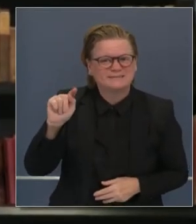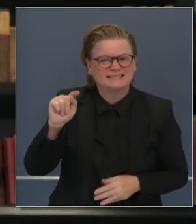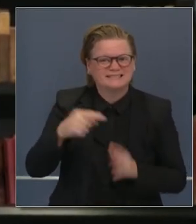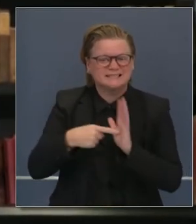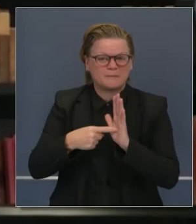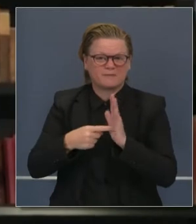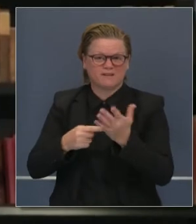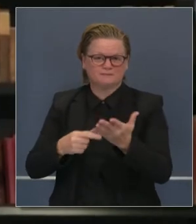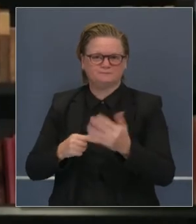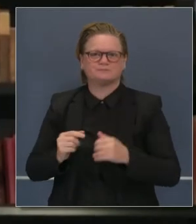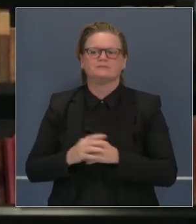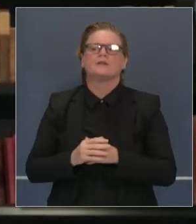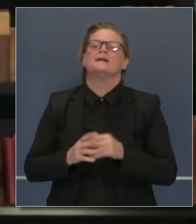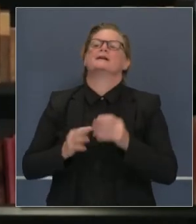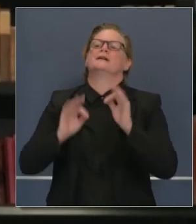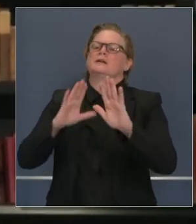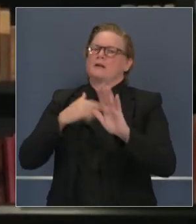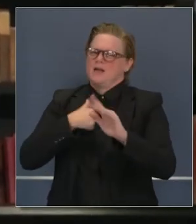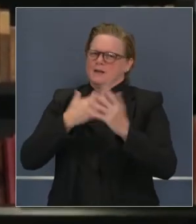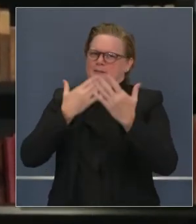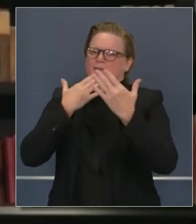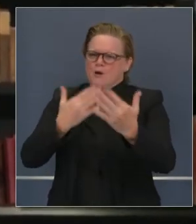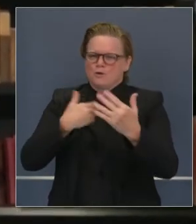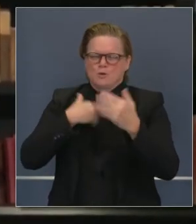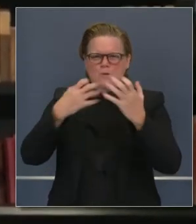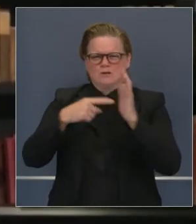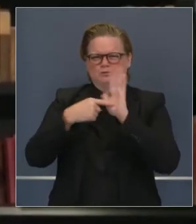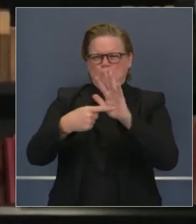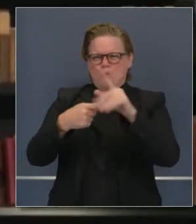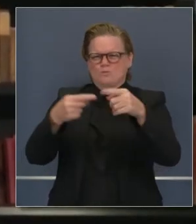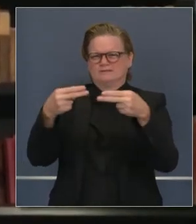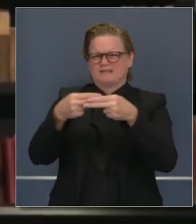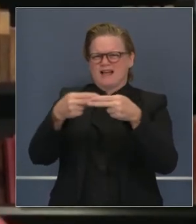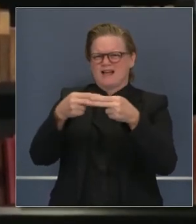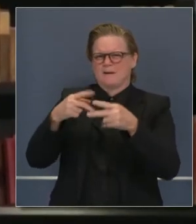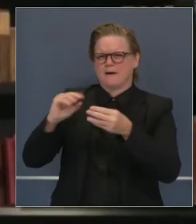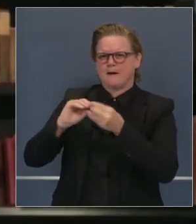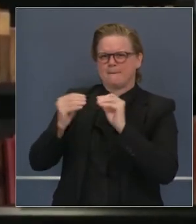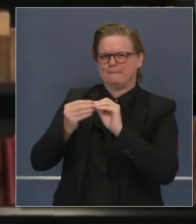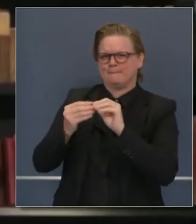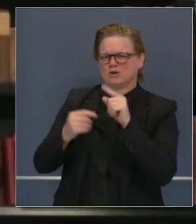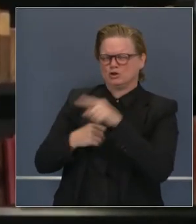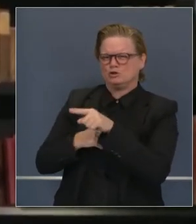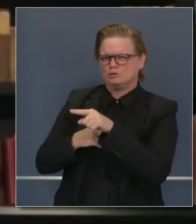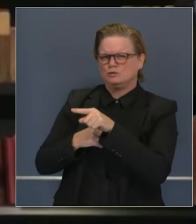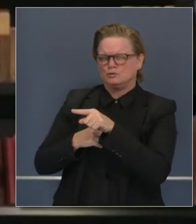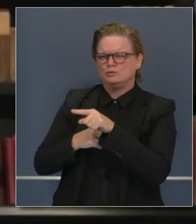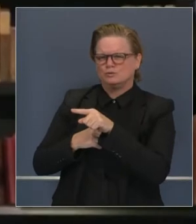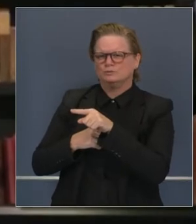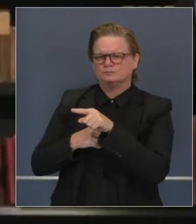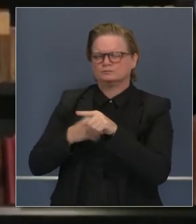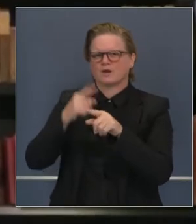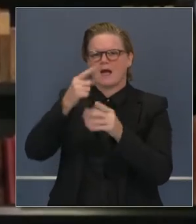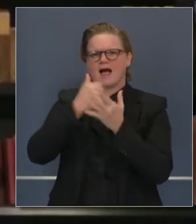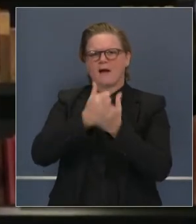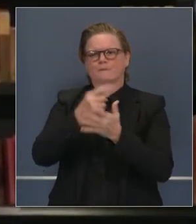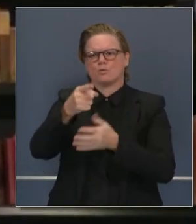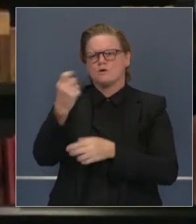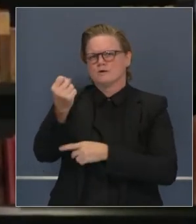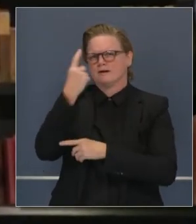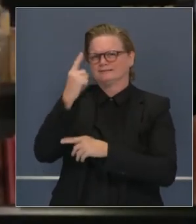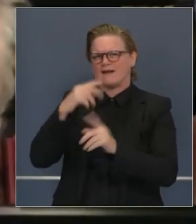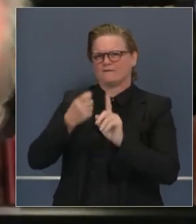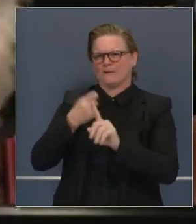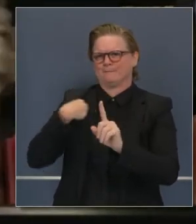Sí, gracias por su pregunta. Quiero volver a esa transparencia sobre los índices de casos y positividad.